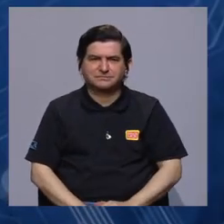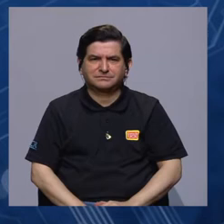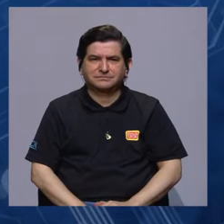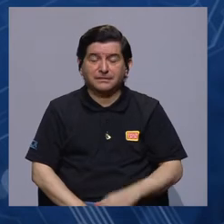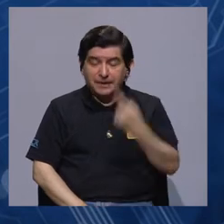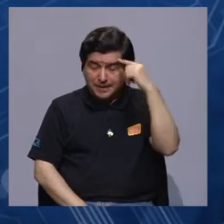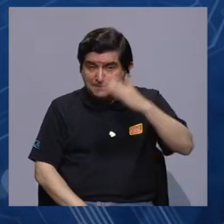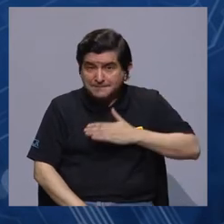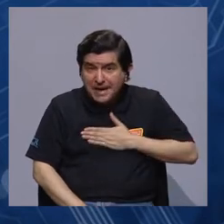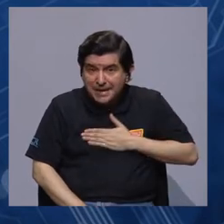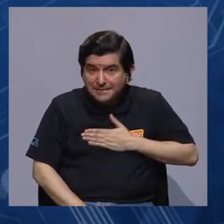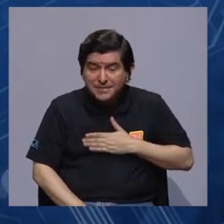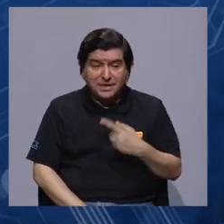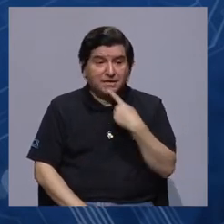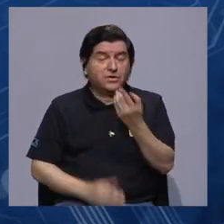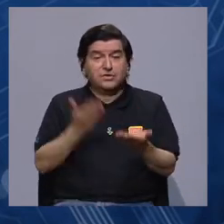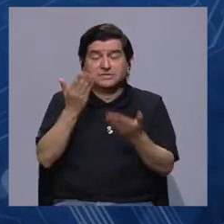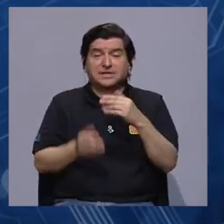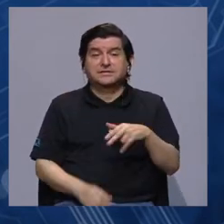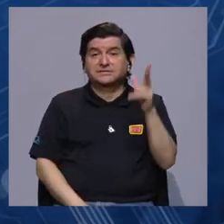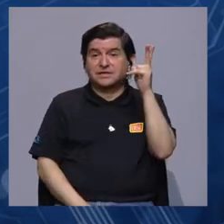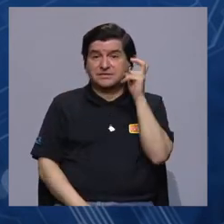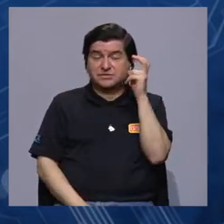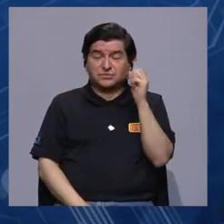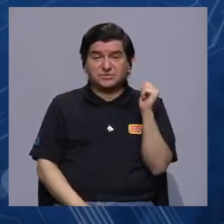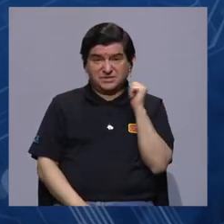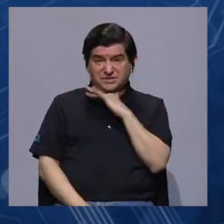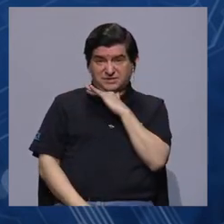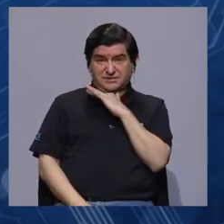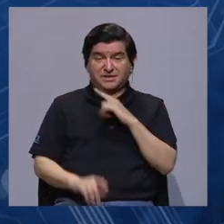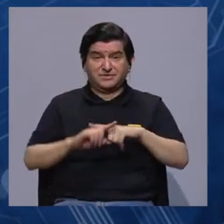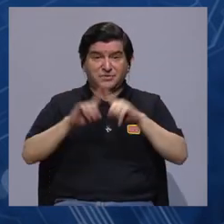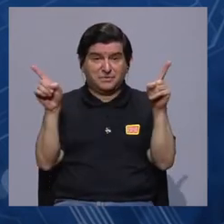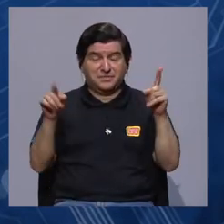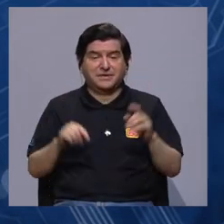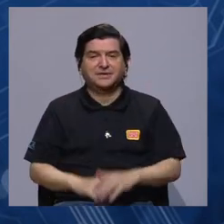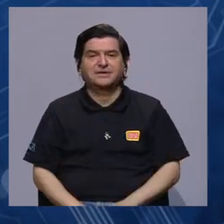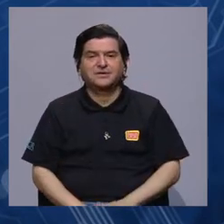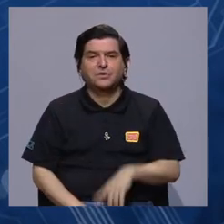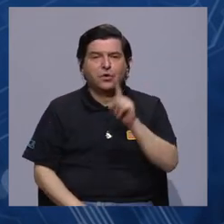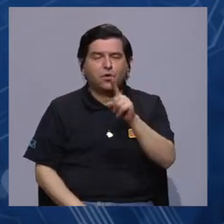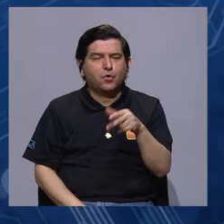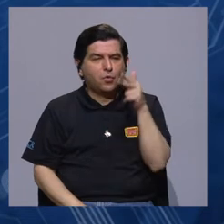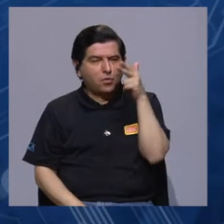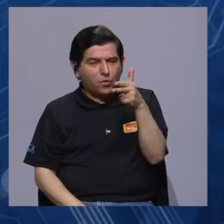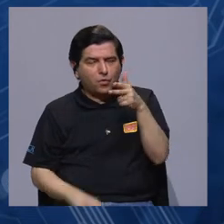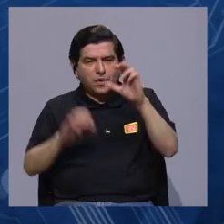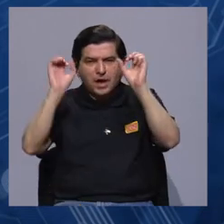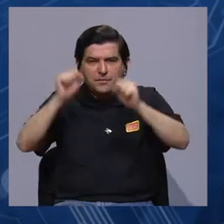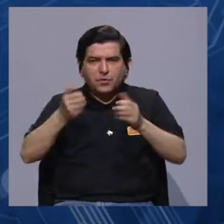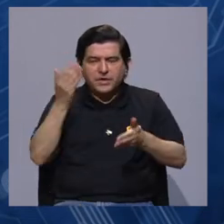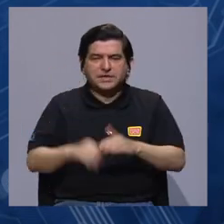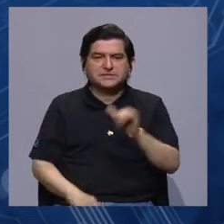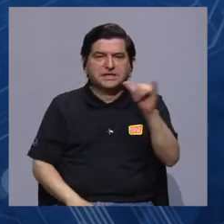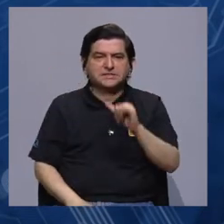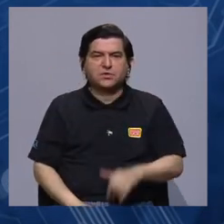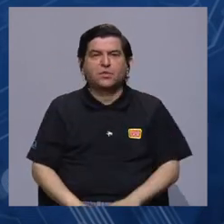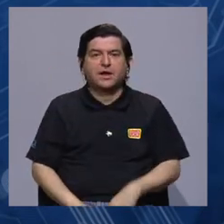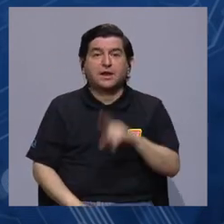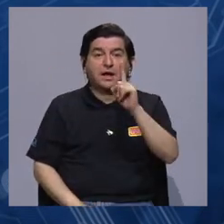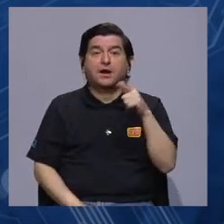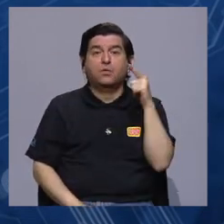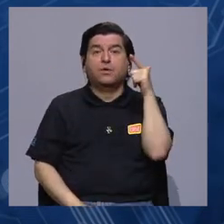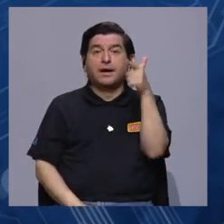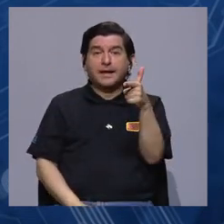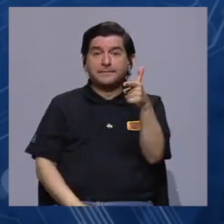Bueno, para mí, y tal vez lo que voy a decir va a sonar un poco raro, pero vieron que una cámara puede a veces ser vista como un arma también,